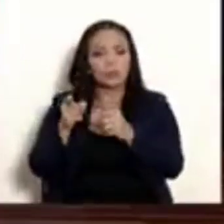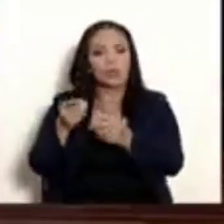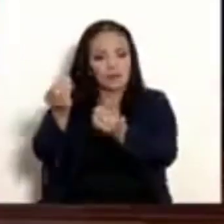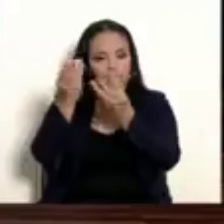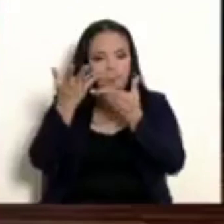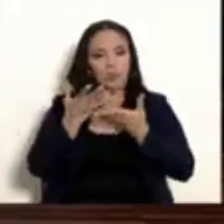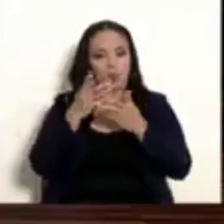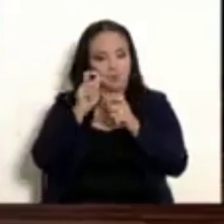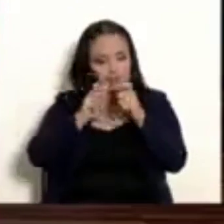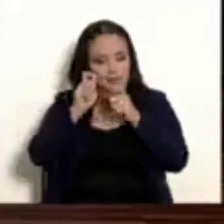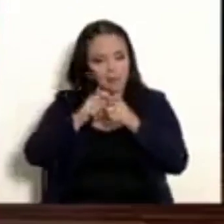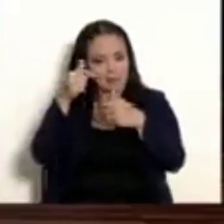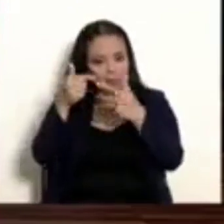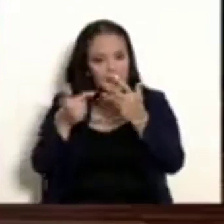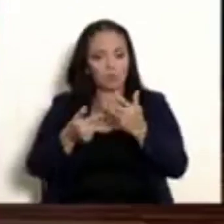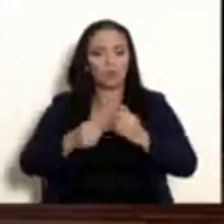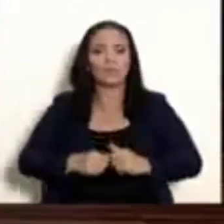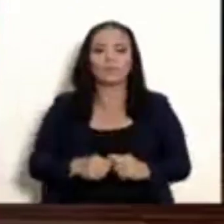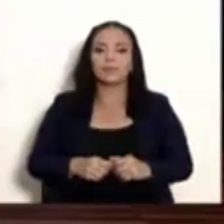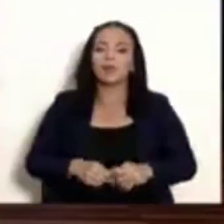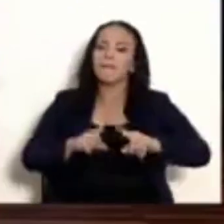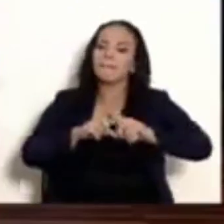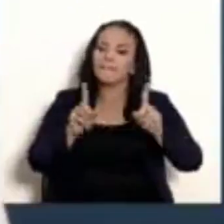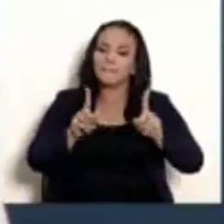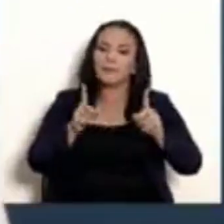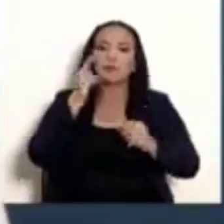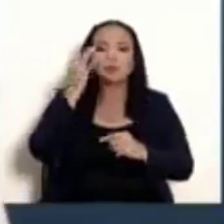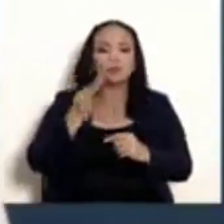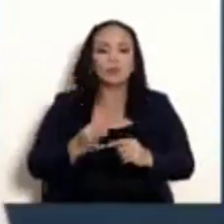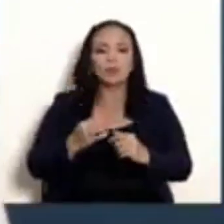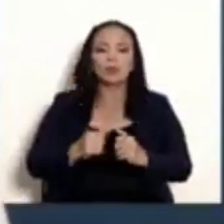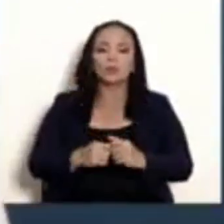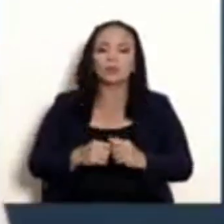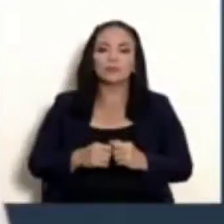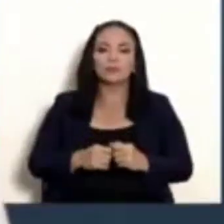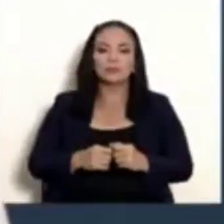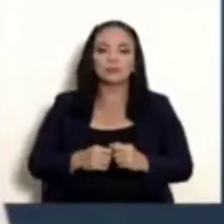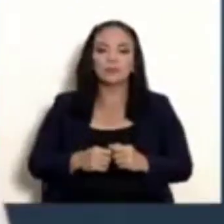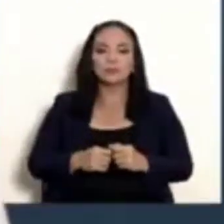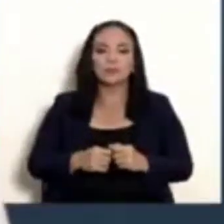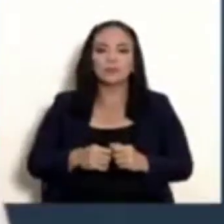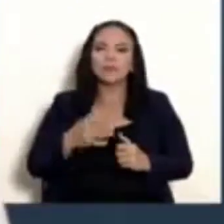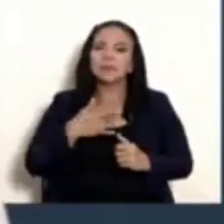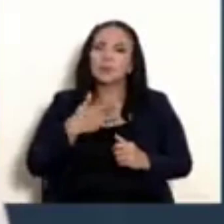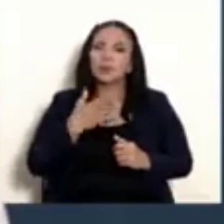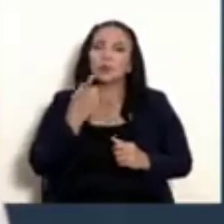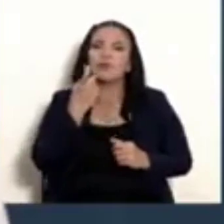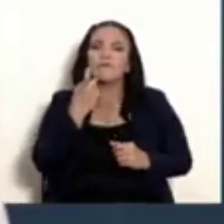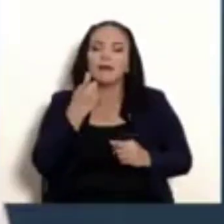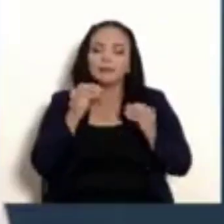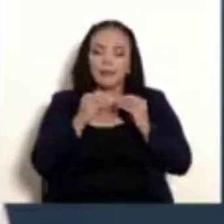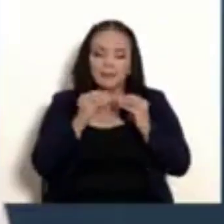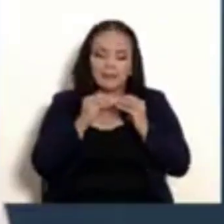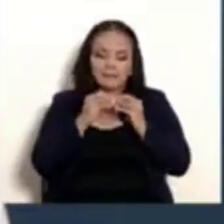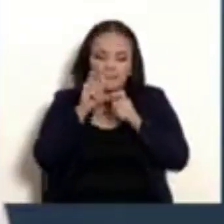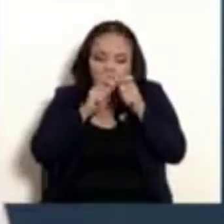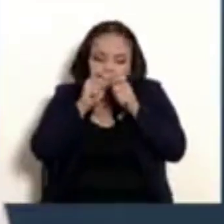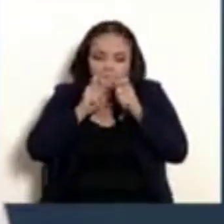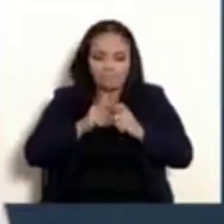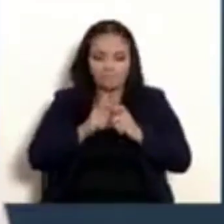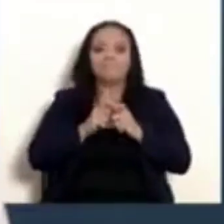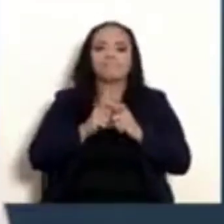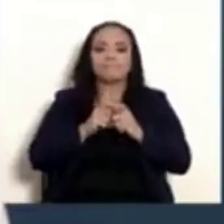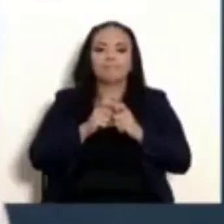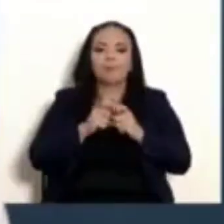reporte detallado, pero creo que hay que tal vez desmenuzar o más bien dar los mensajes